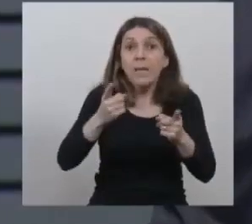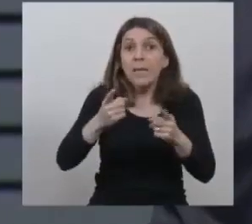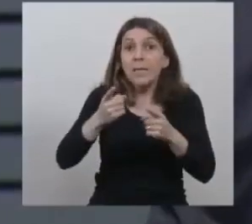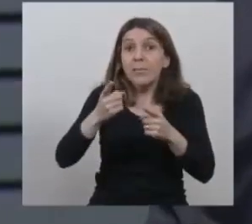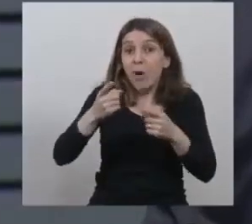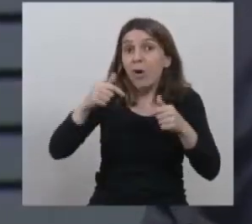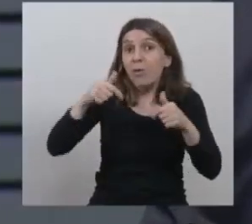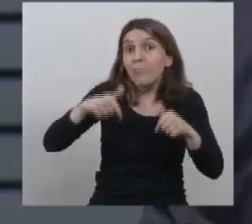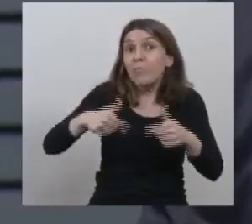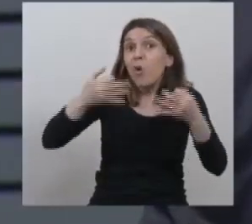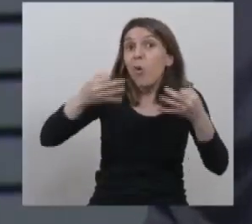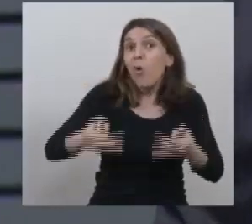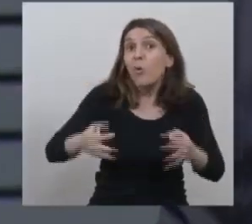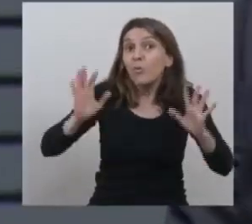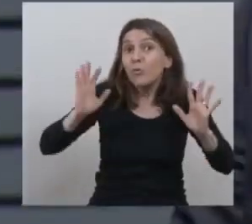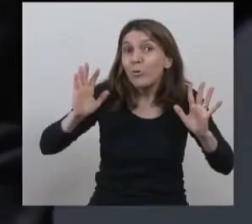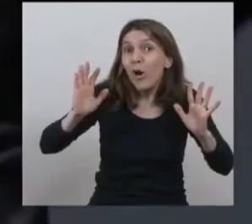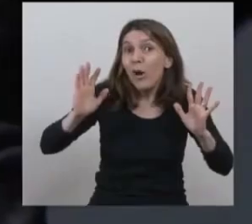inaugurar justamente